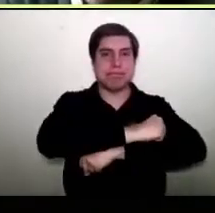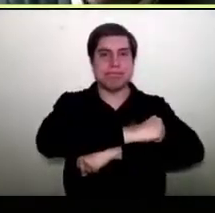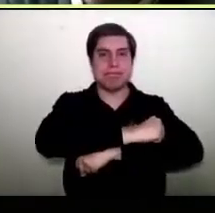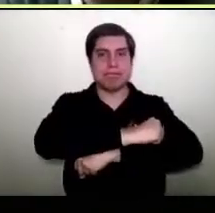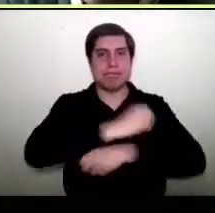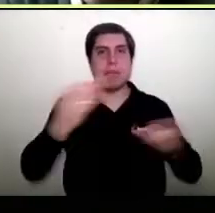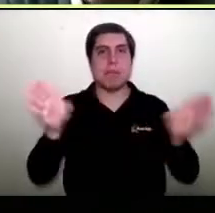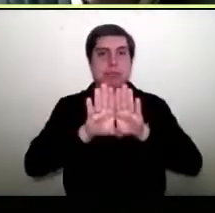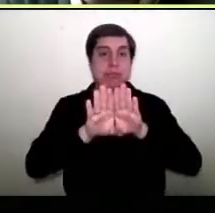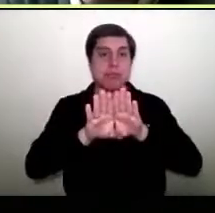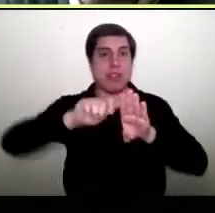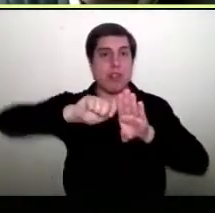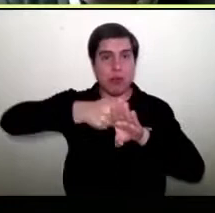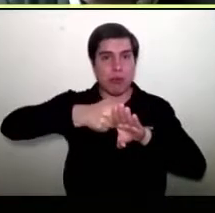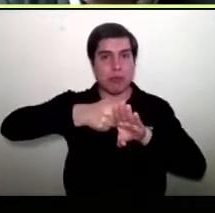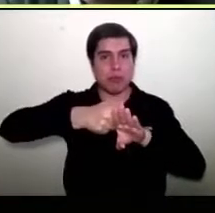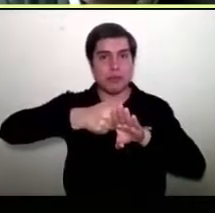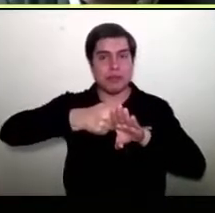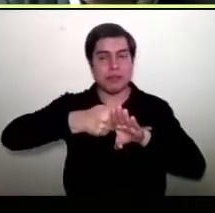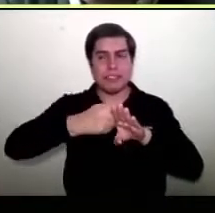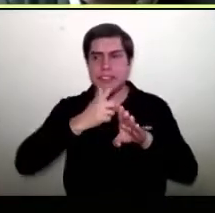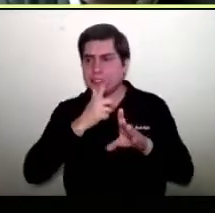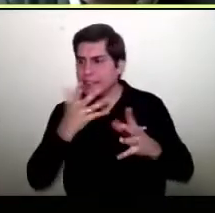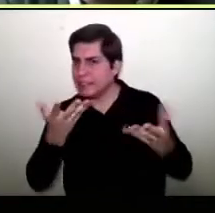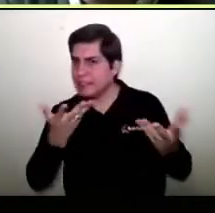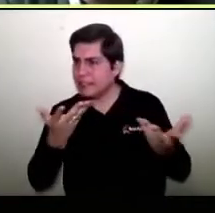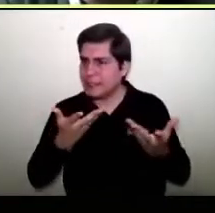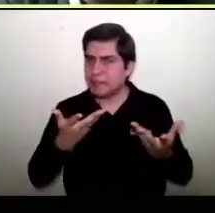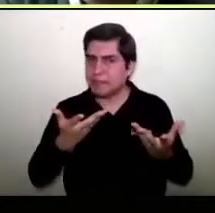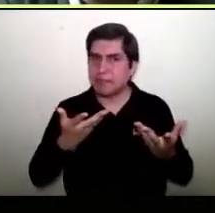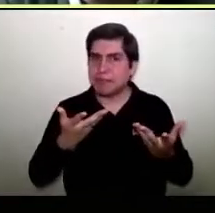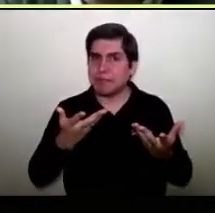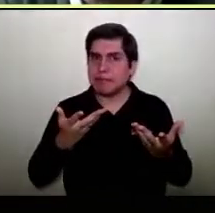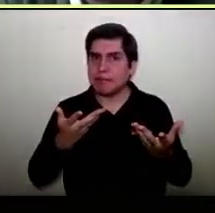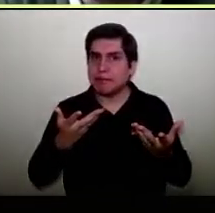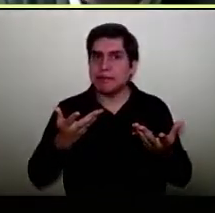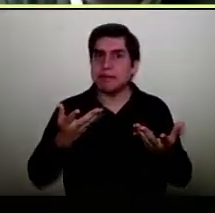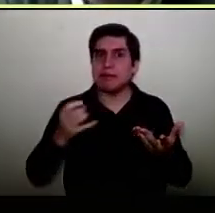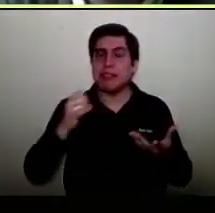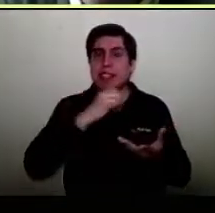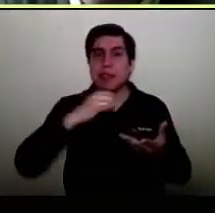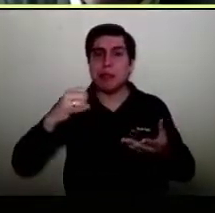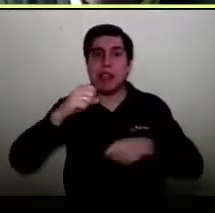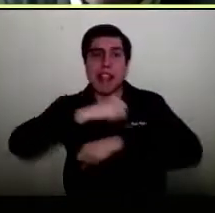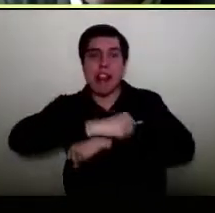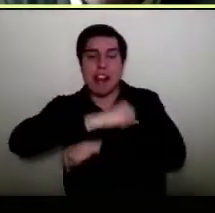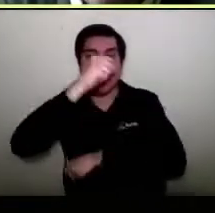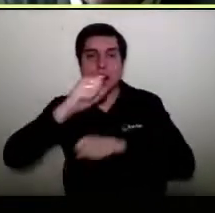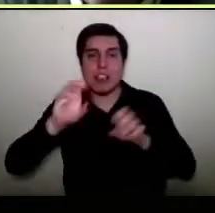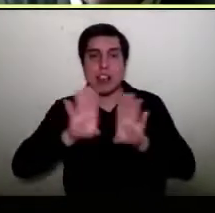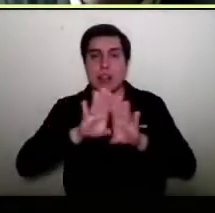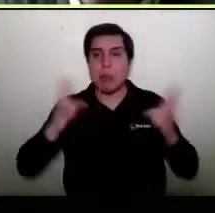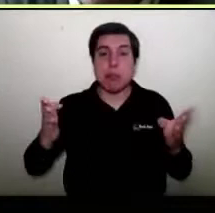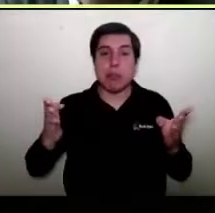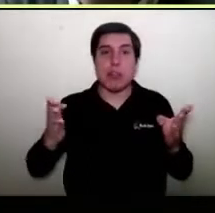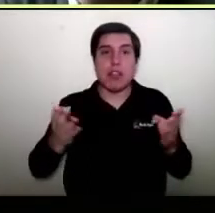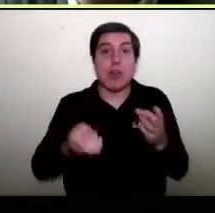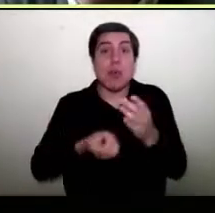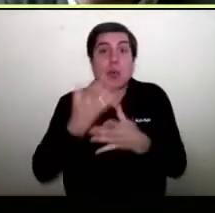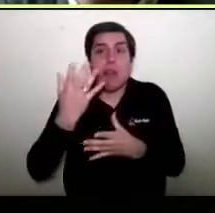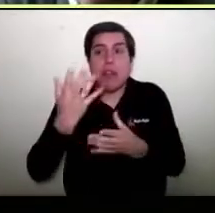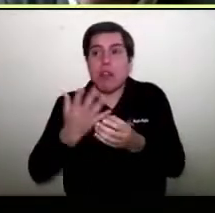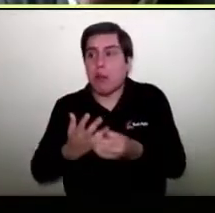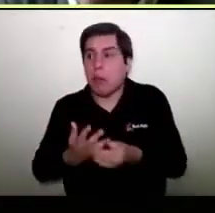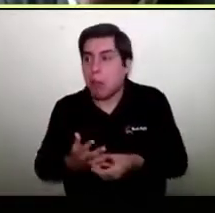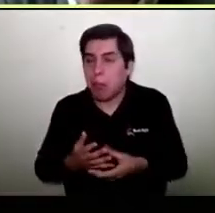Pero tuvimos la obligación de abrir las ventanas, pero sin ninguna experiencia. Si bien escuchamos recién a la